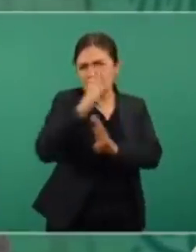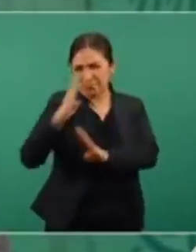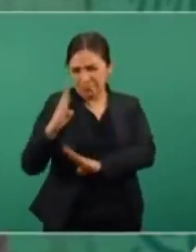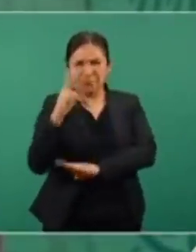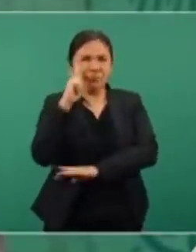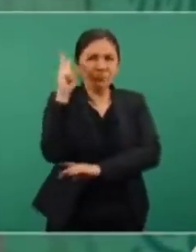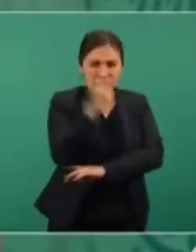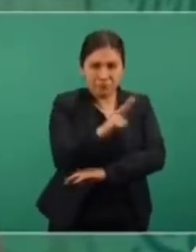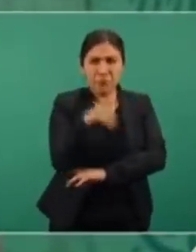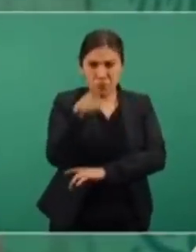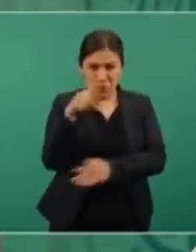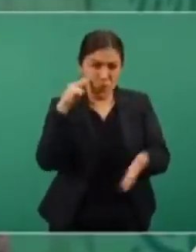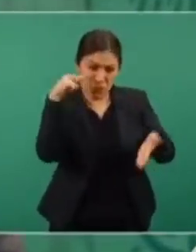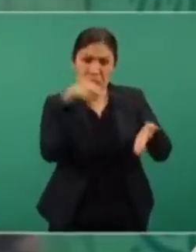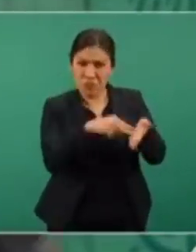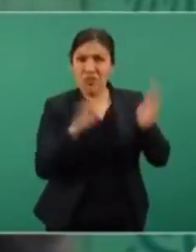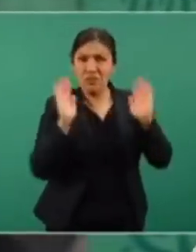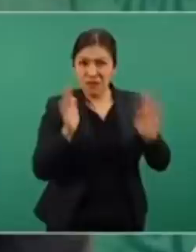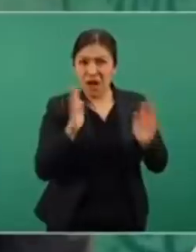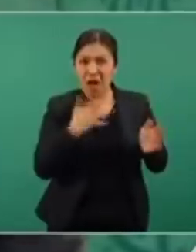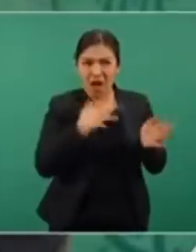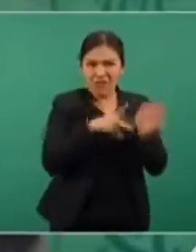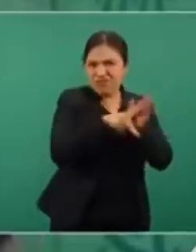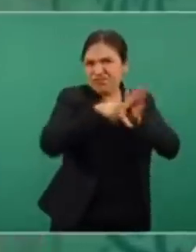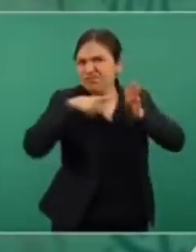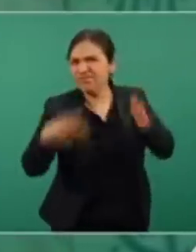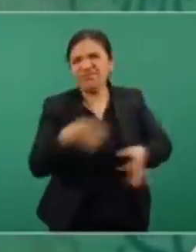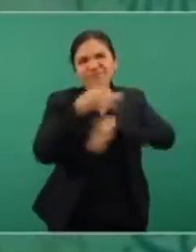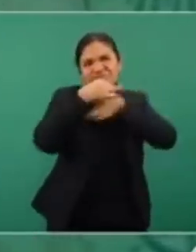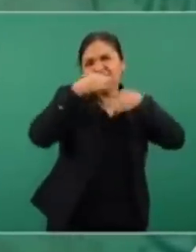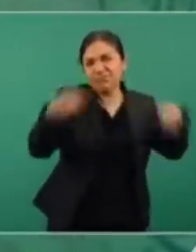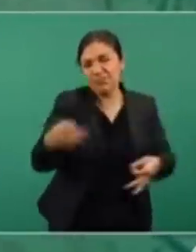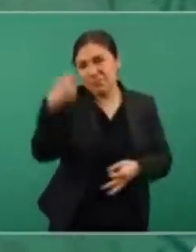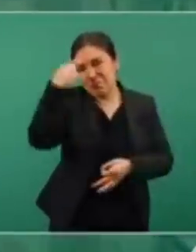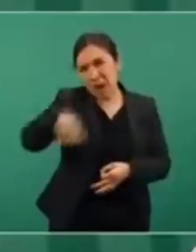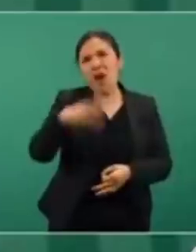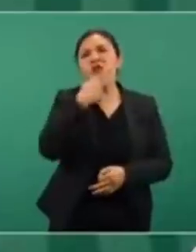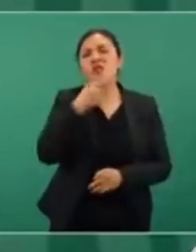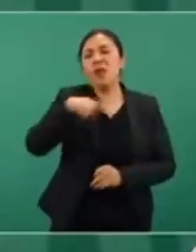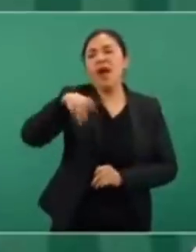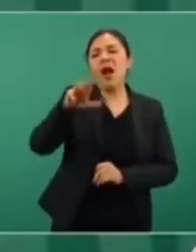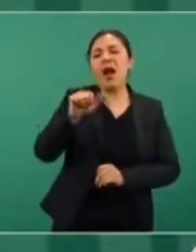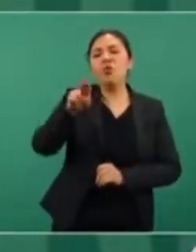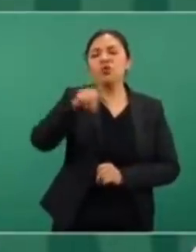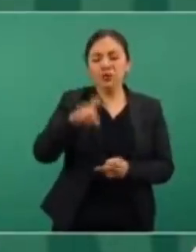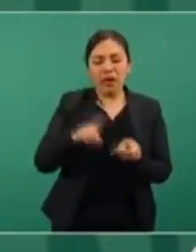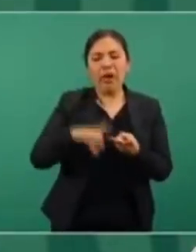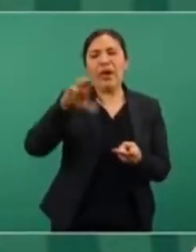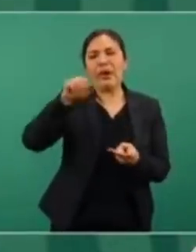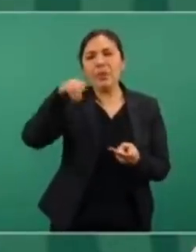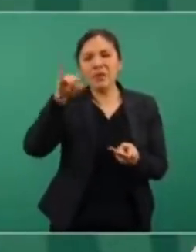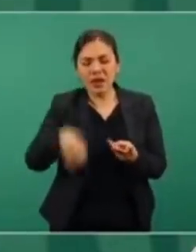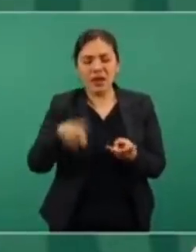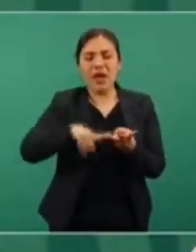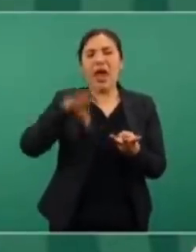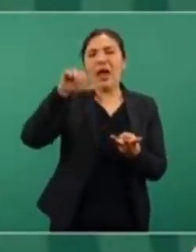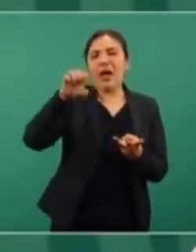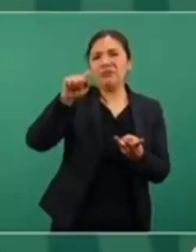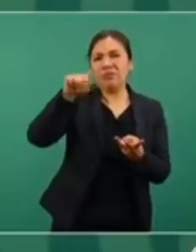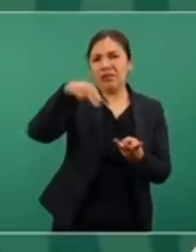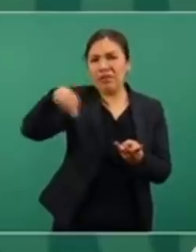leyeron algún artículo de Krause de Aguilar Camín de Castañeda